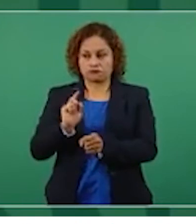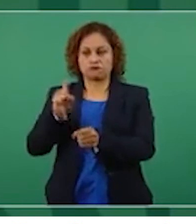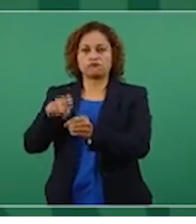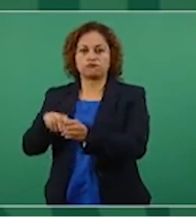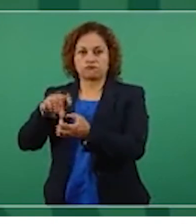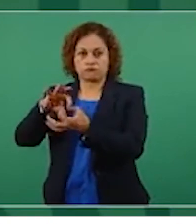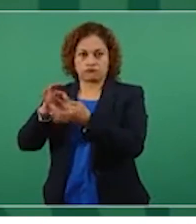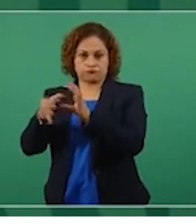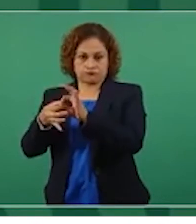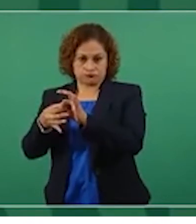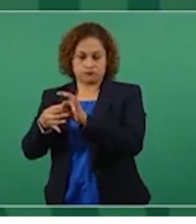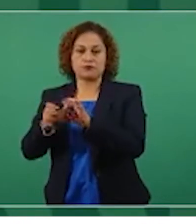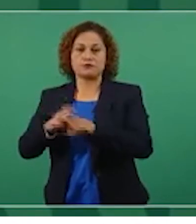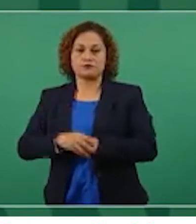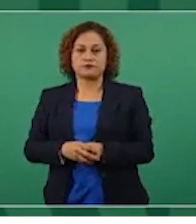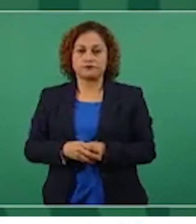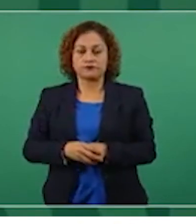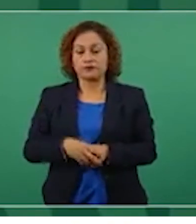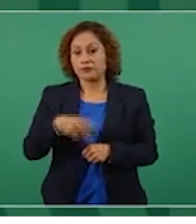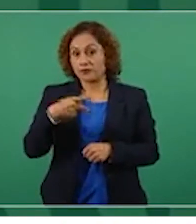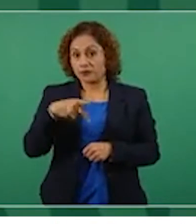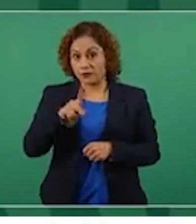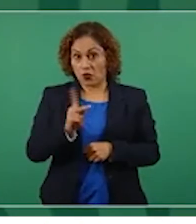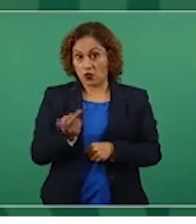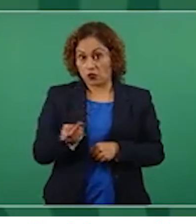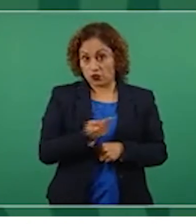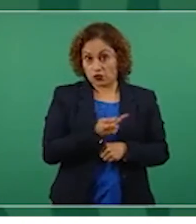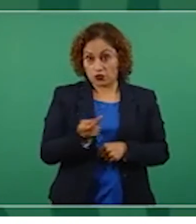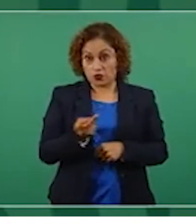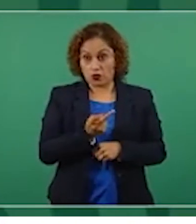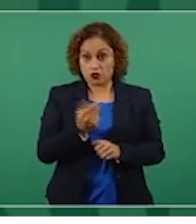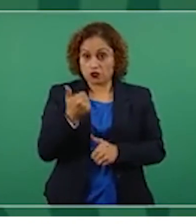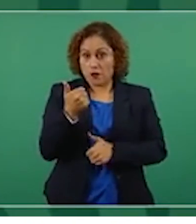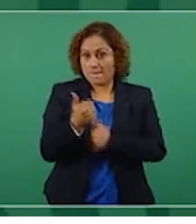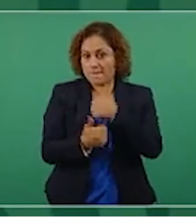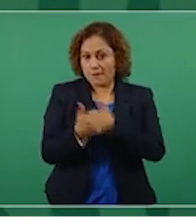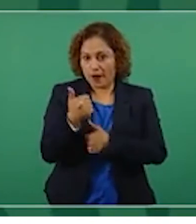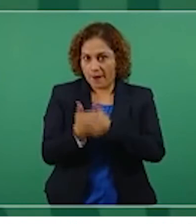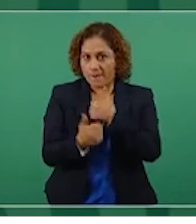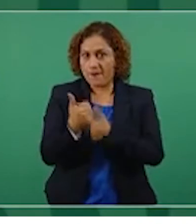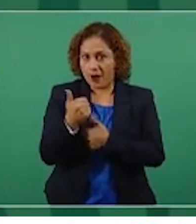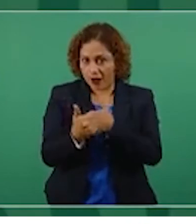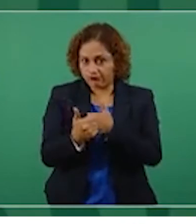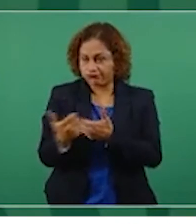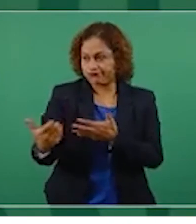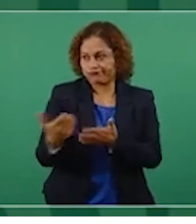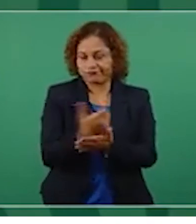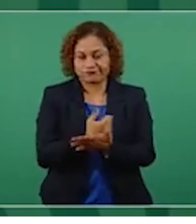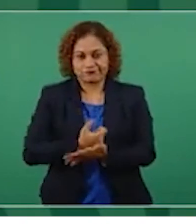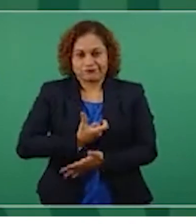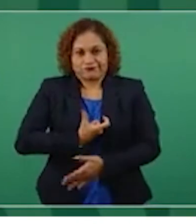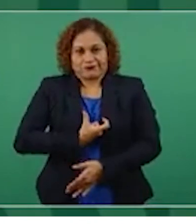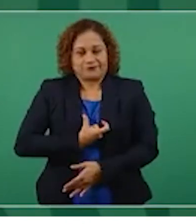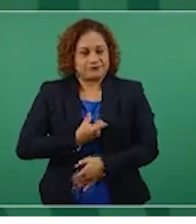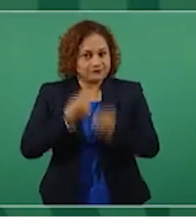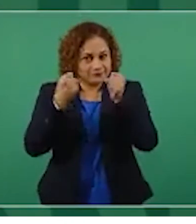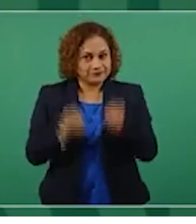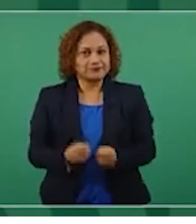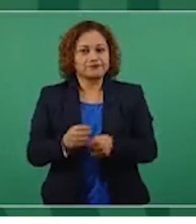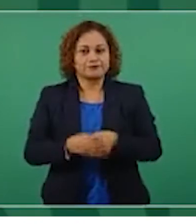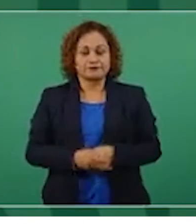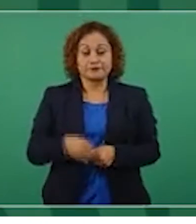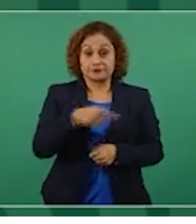En los dos tenemos muchas posibilidades de ganar medallas y el equipo de